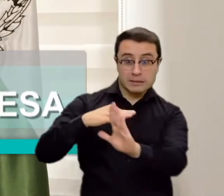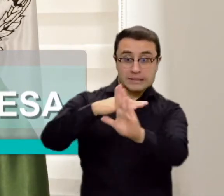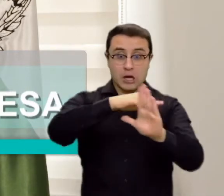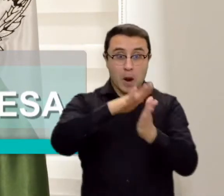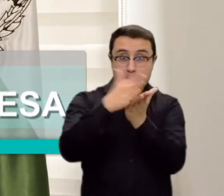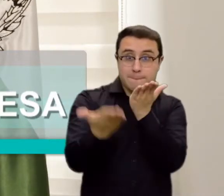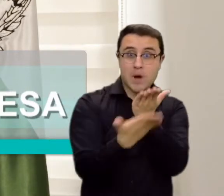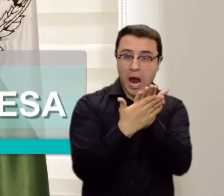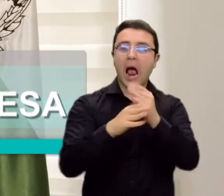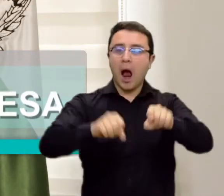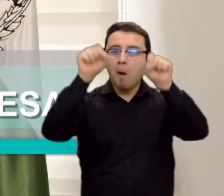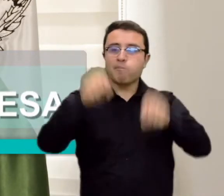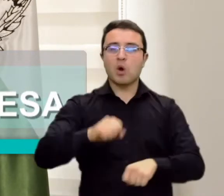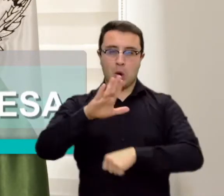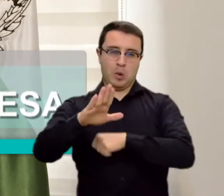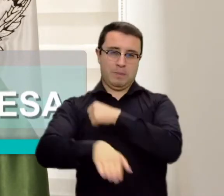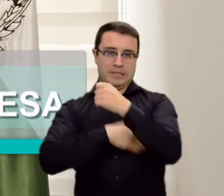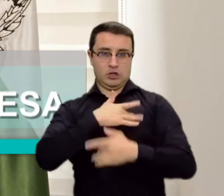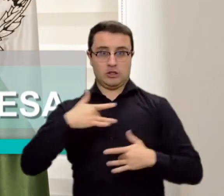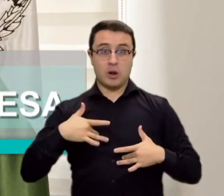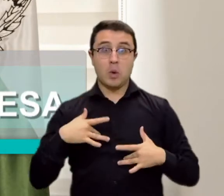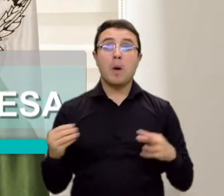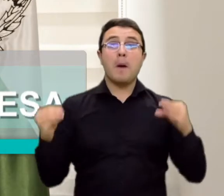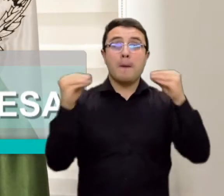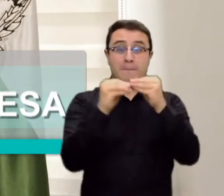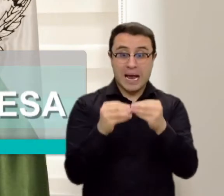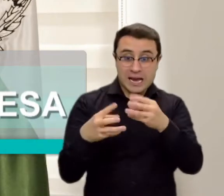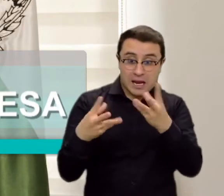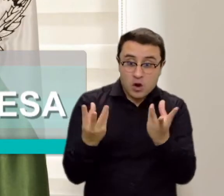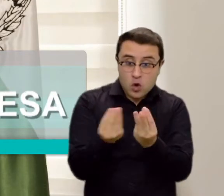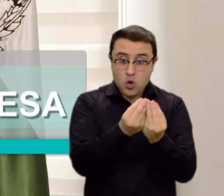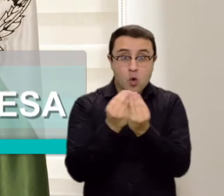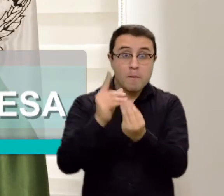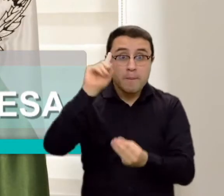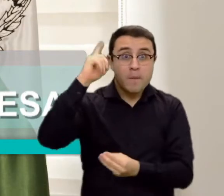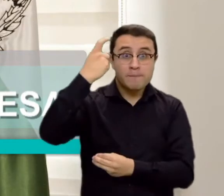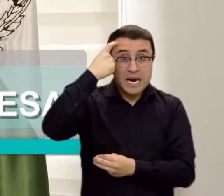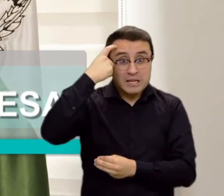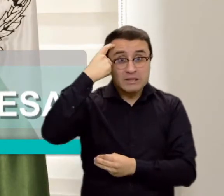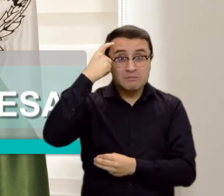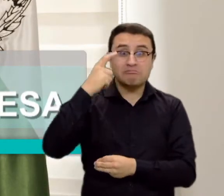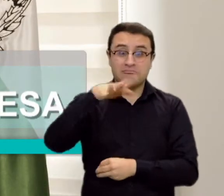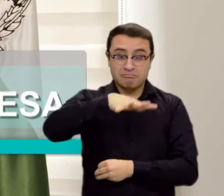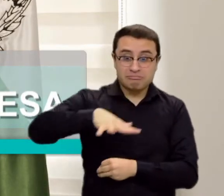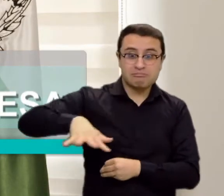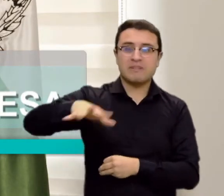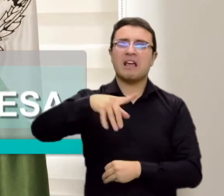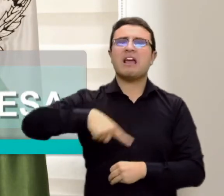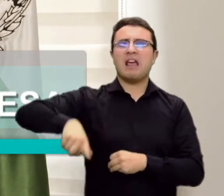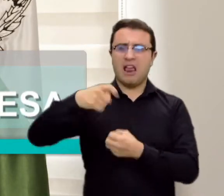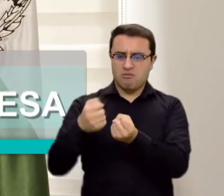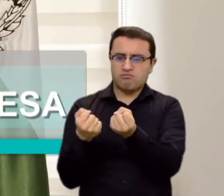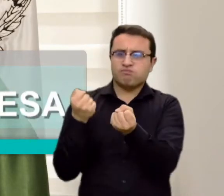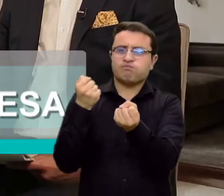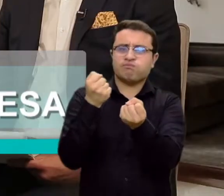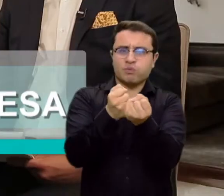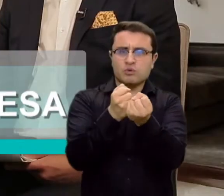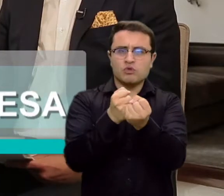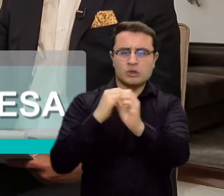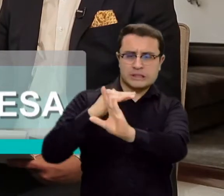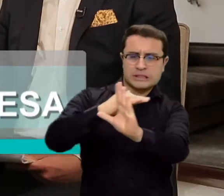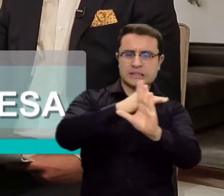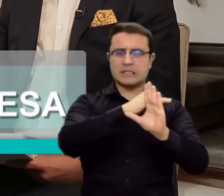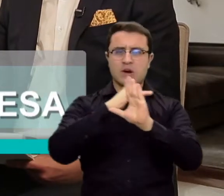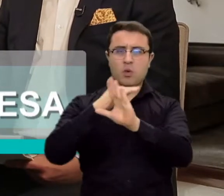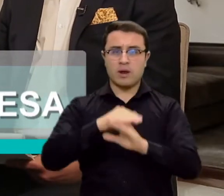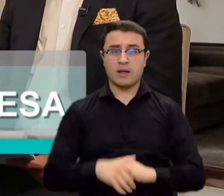normas de bioseguridad que aprueba el Ministerio de Salud, pero lo importante es que los gobernadores están financiando este tipo de